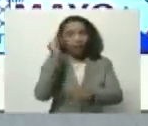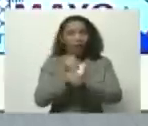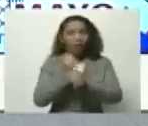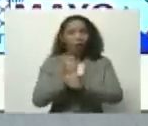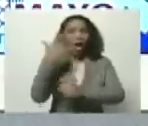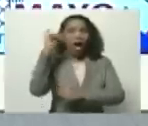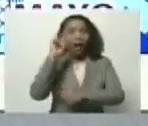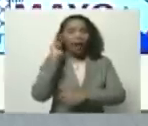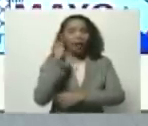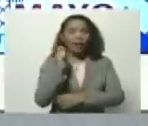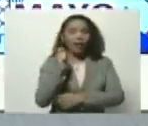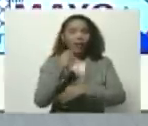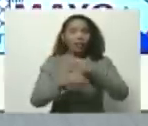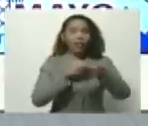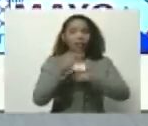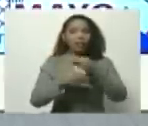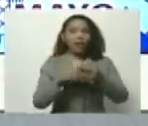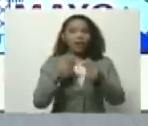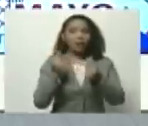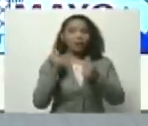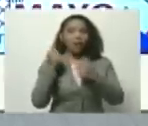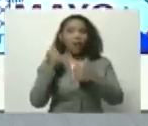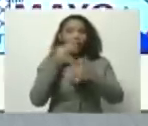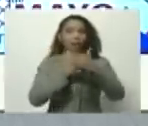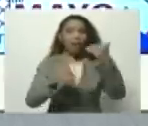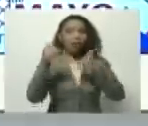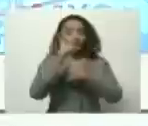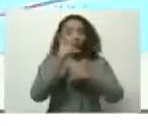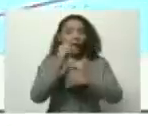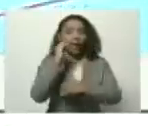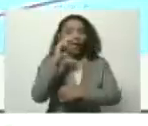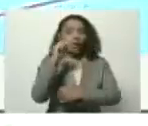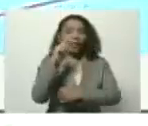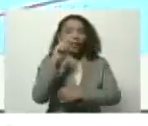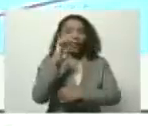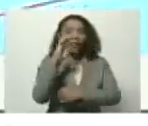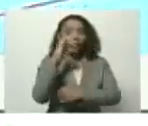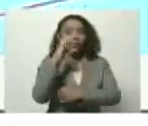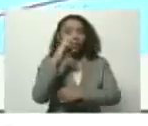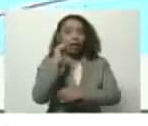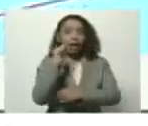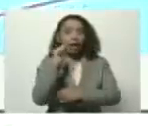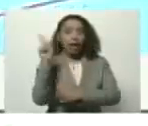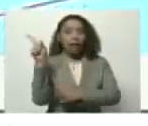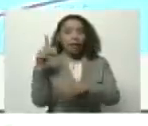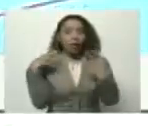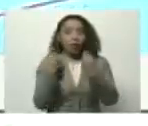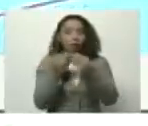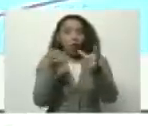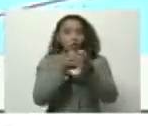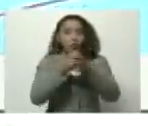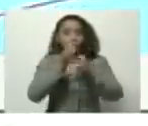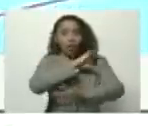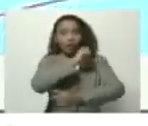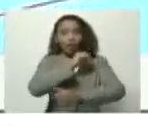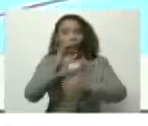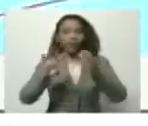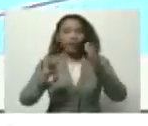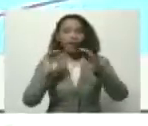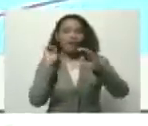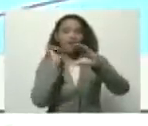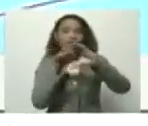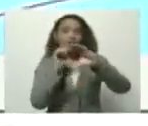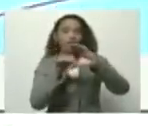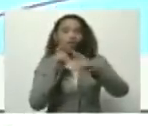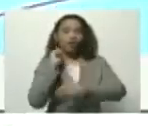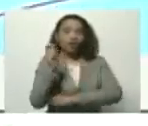tarea de la conformación inmediata de la superintendencia también de conformar la junta directiva del fondo de financiamiento de